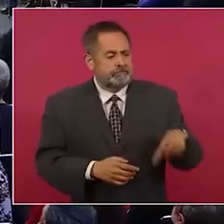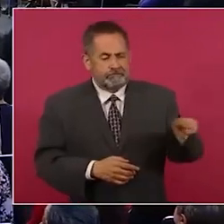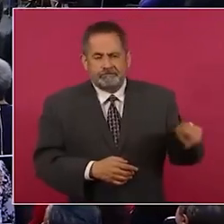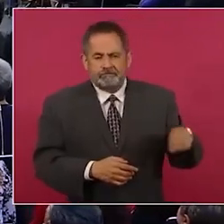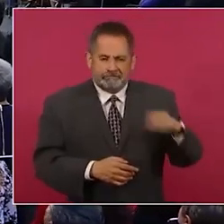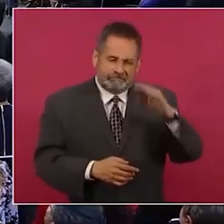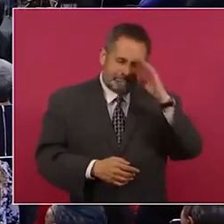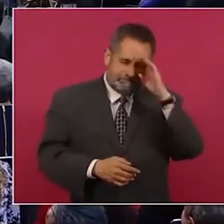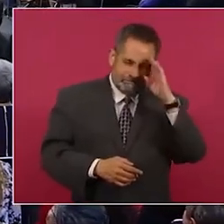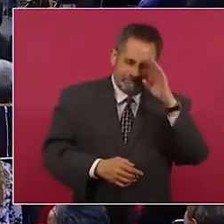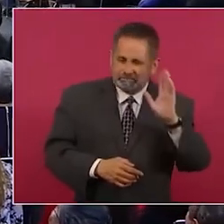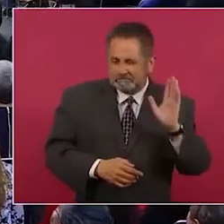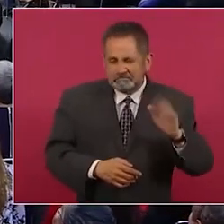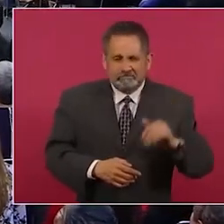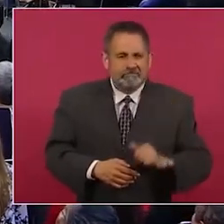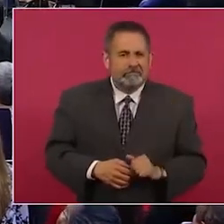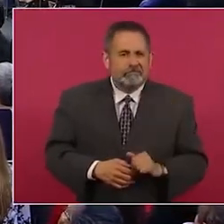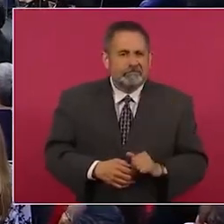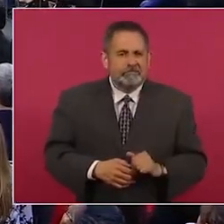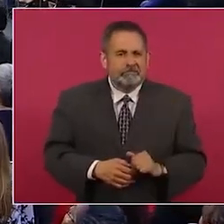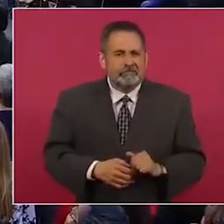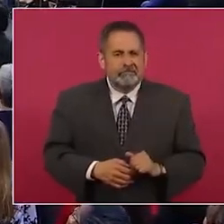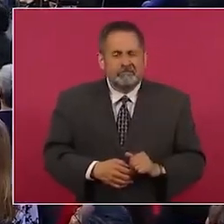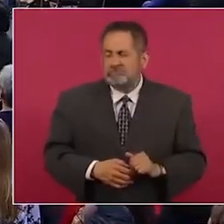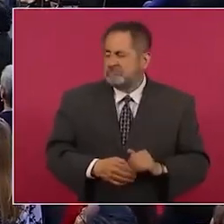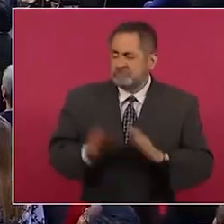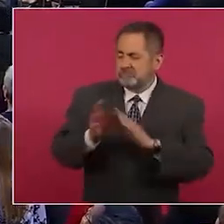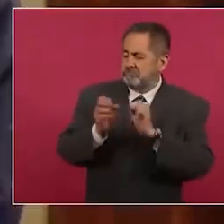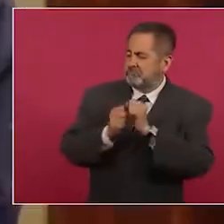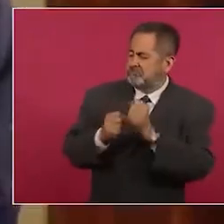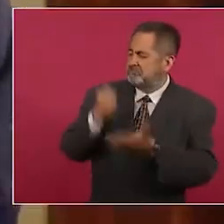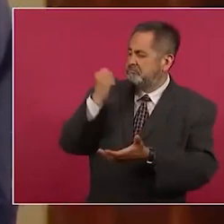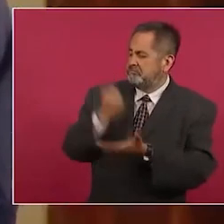no aprobamos